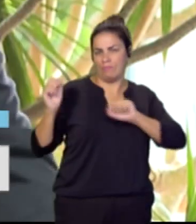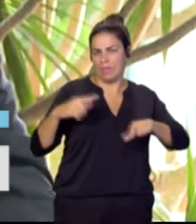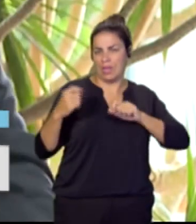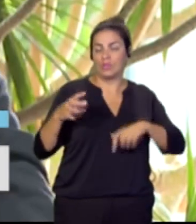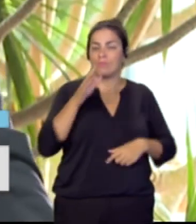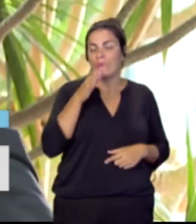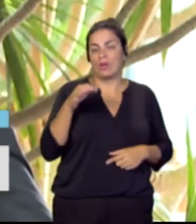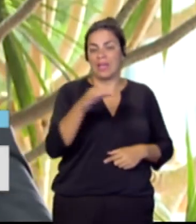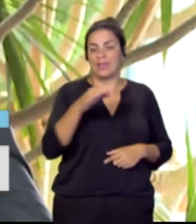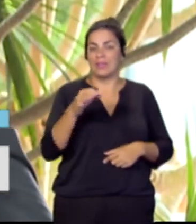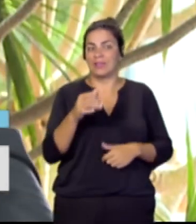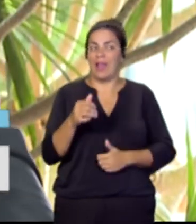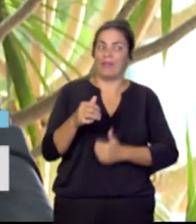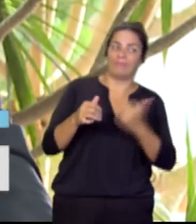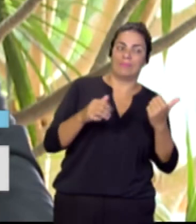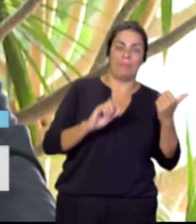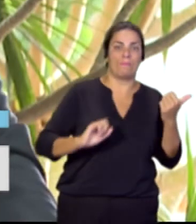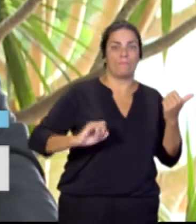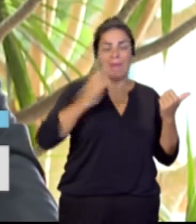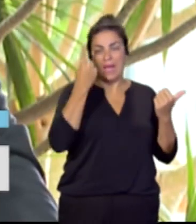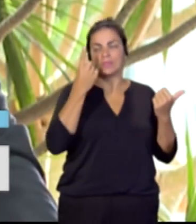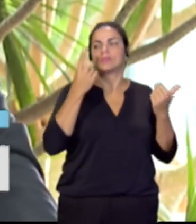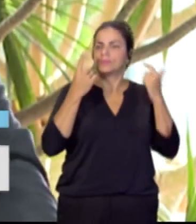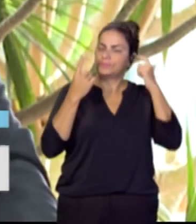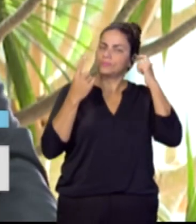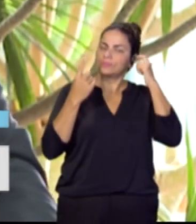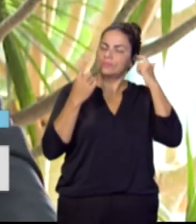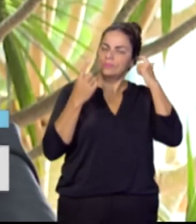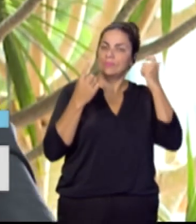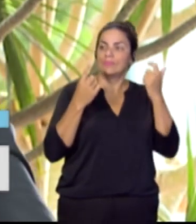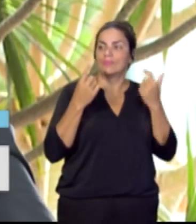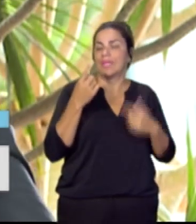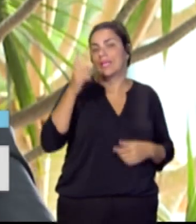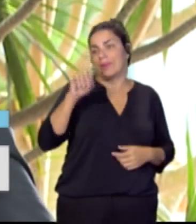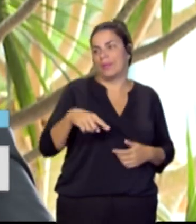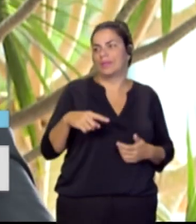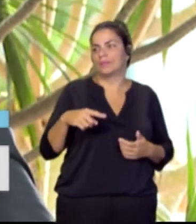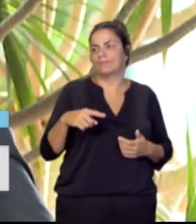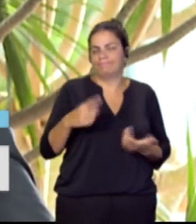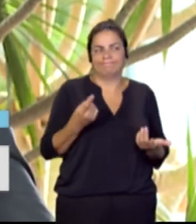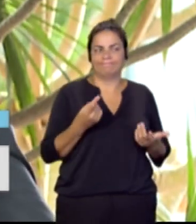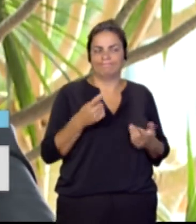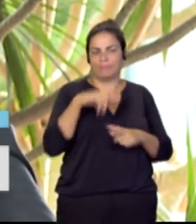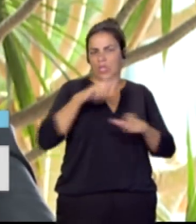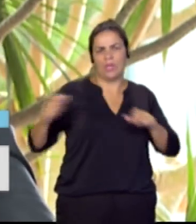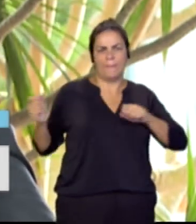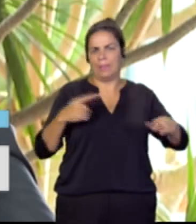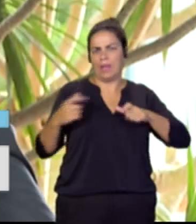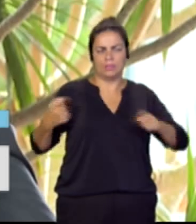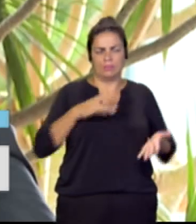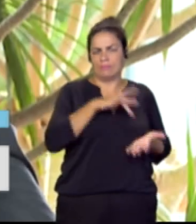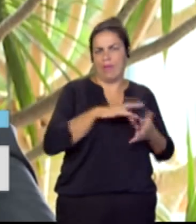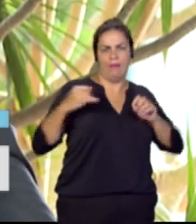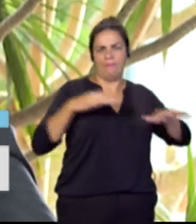más occidental y también la más expuesta a los flujos migratorios. Quiero ver la